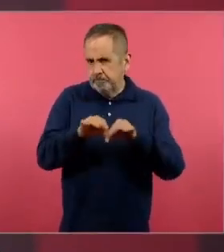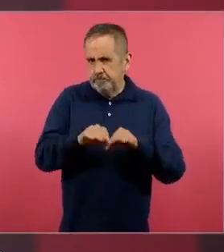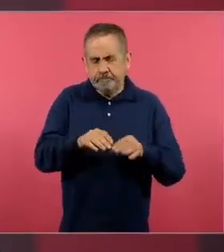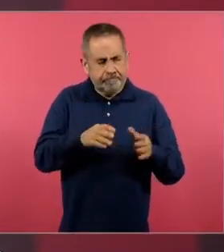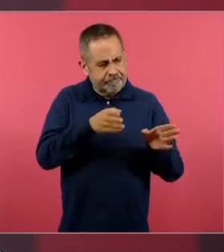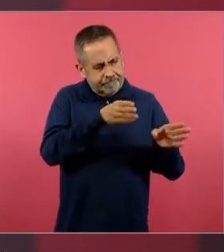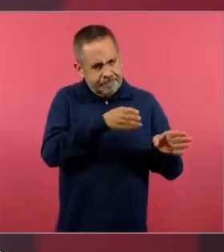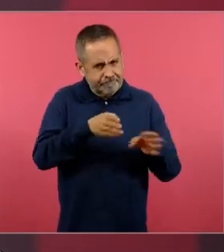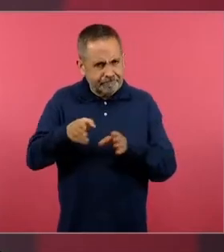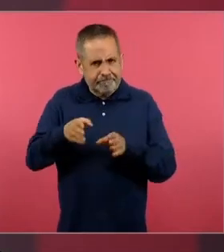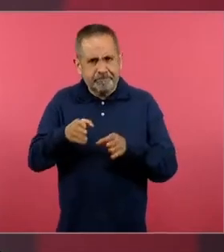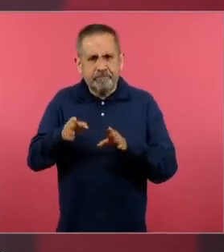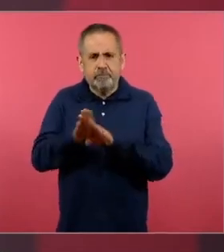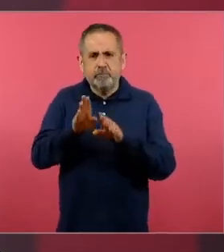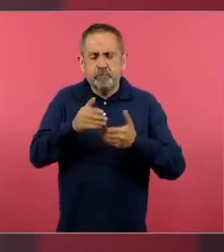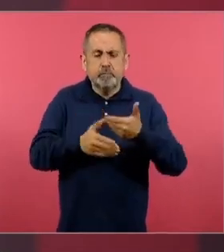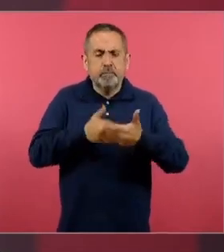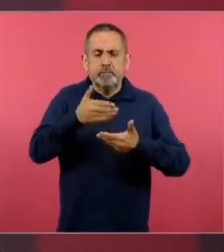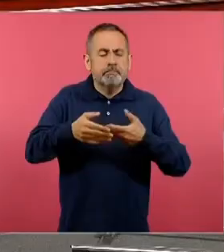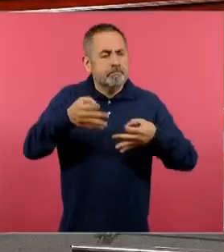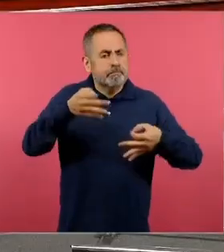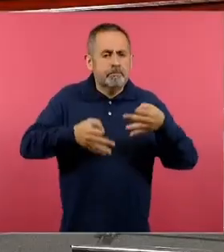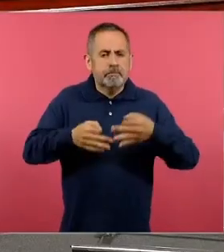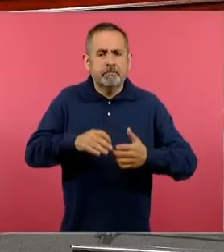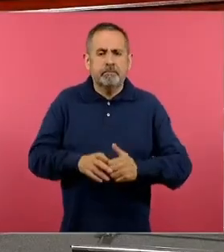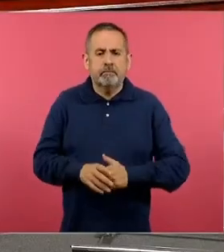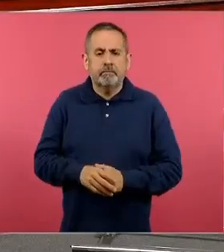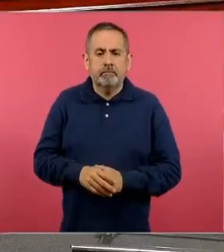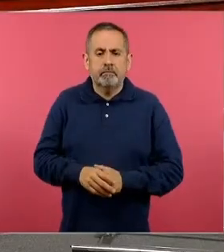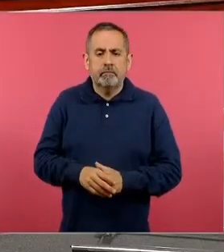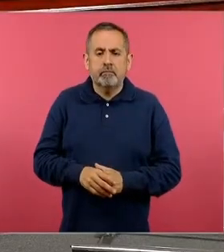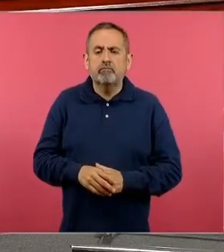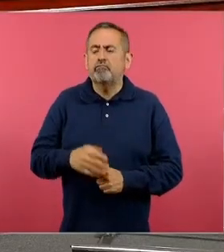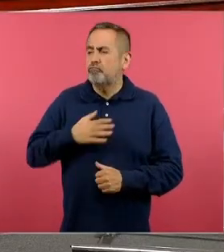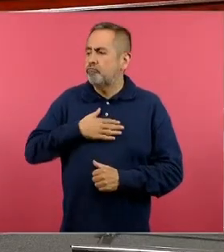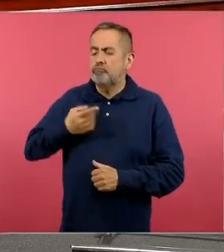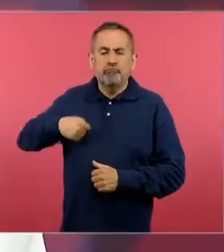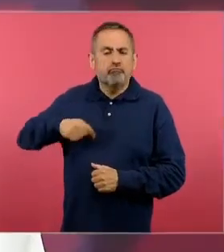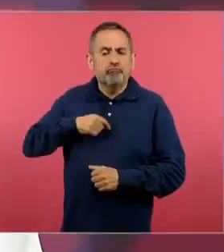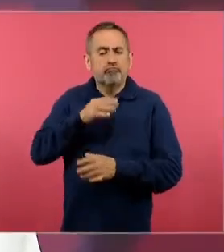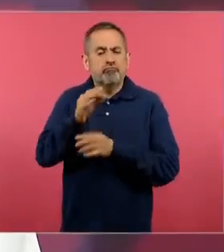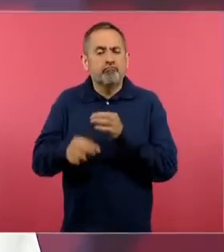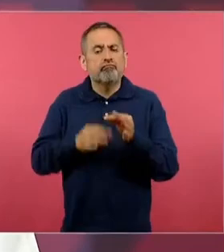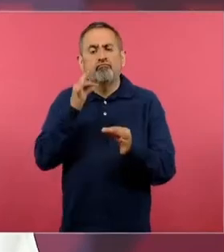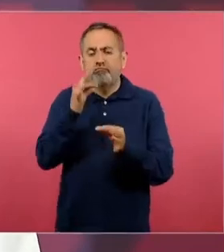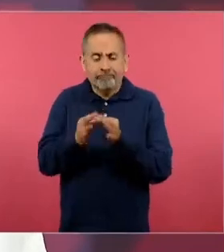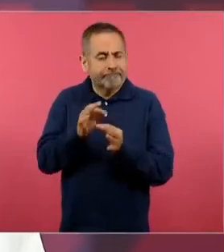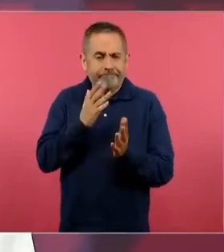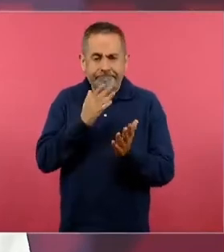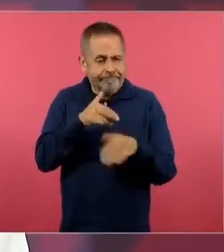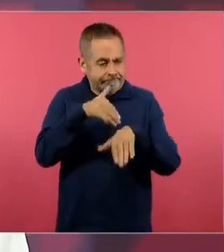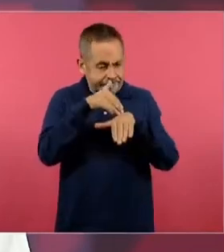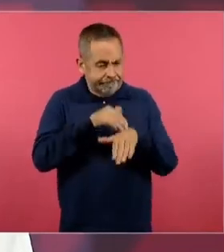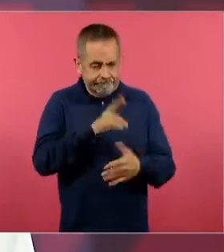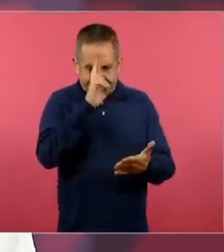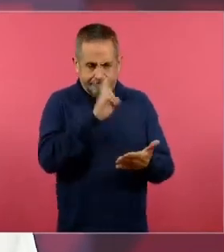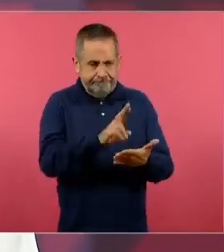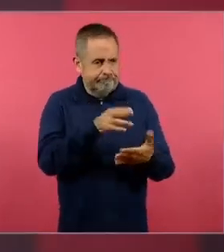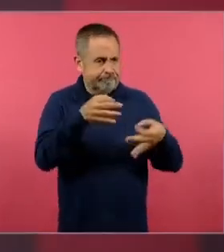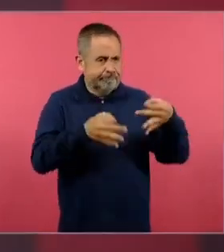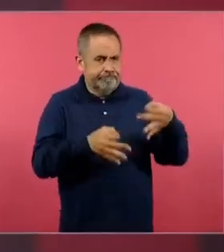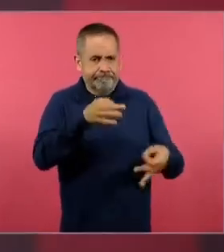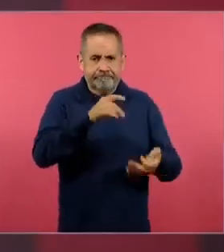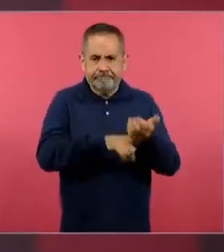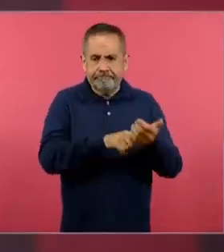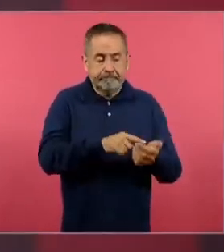momentos de los procesos judiciales y daremos cumplimiento conforme a derecho, como siempre, a todo